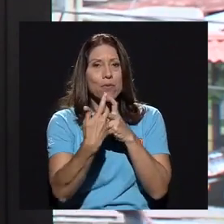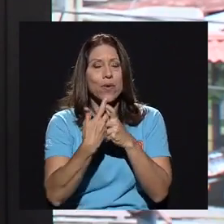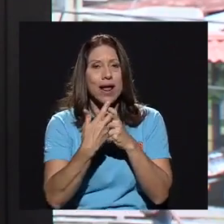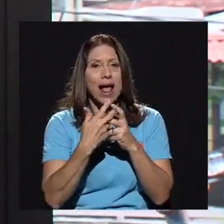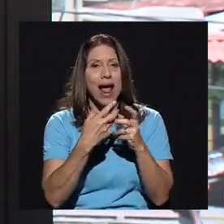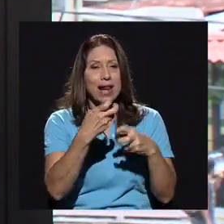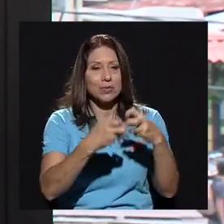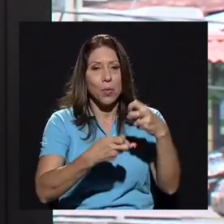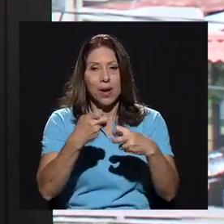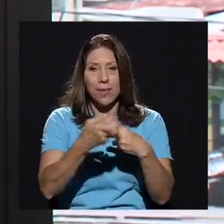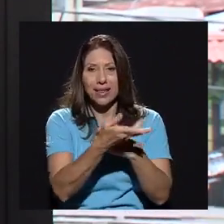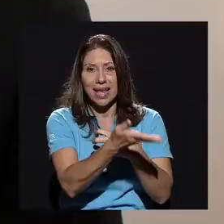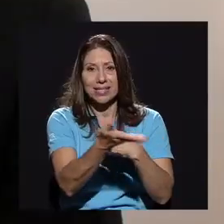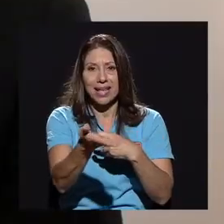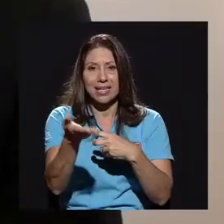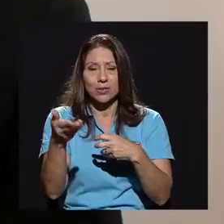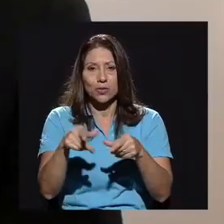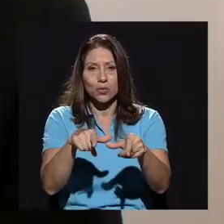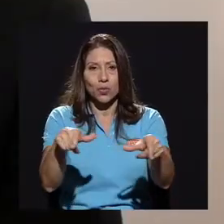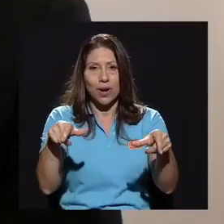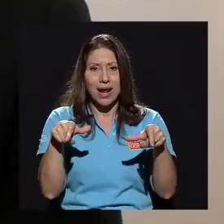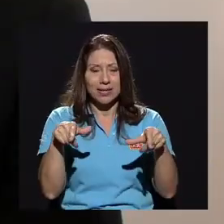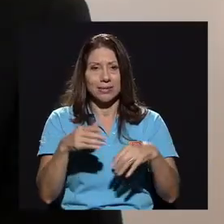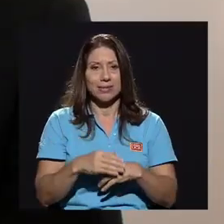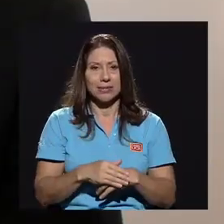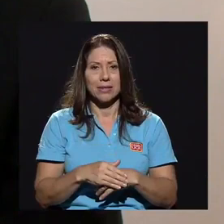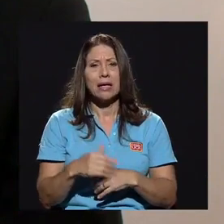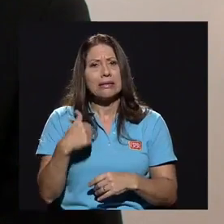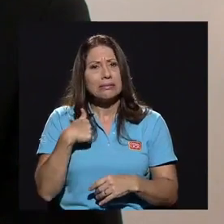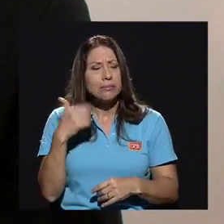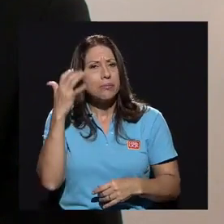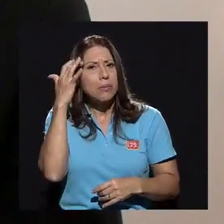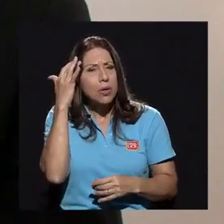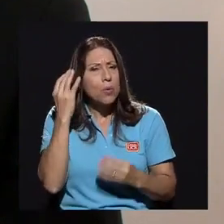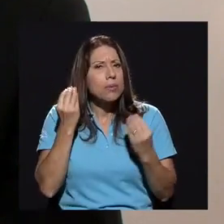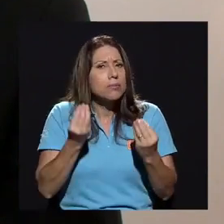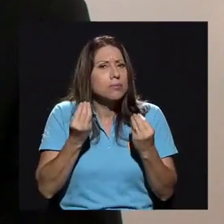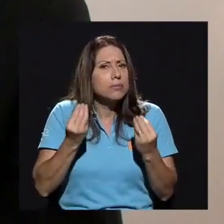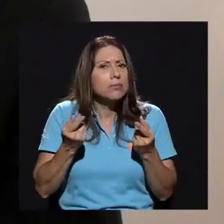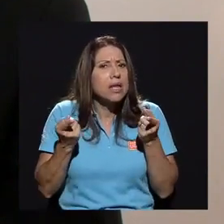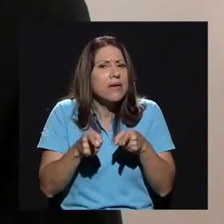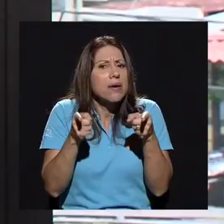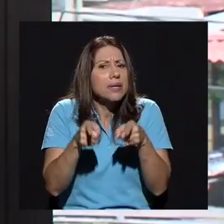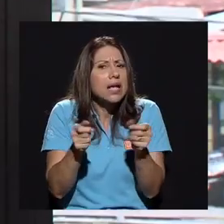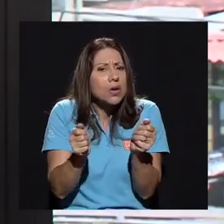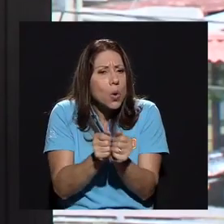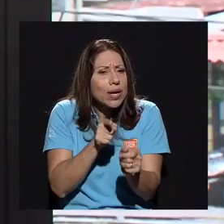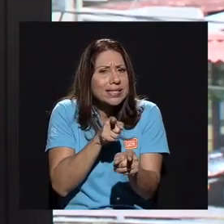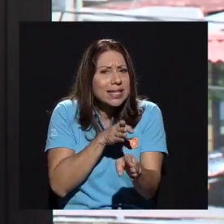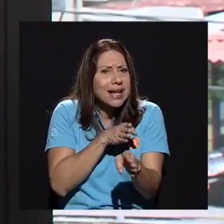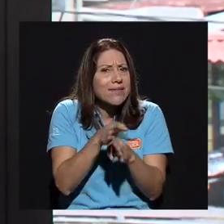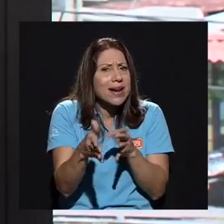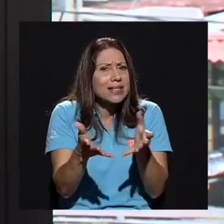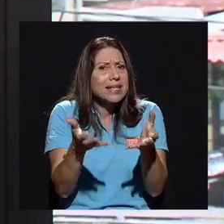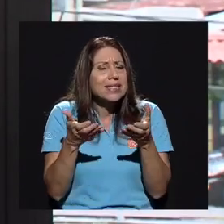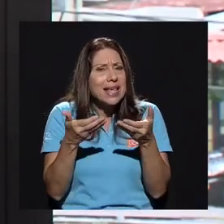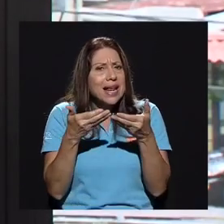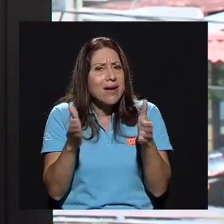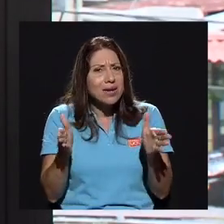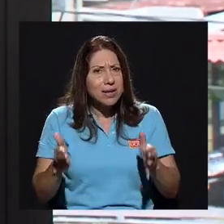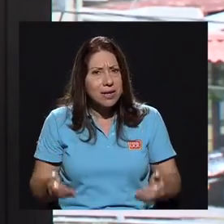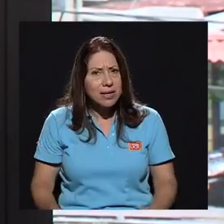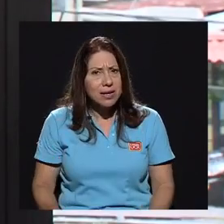problemática de estos lugares. Me preocupa muchísimo qué va a pasar con esas carreras que se quieren abrir.